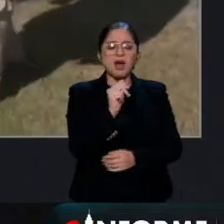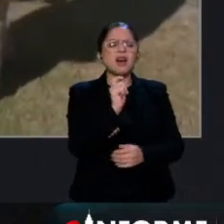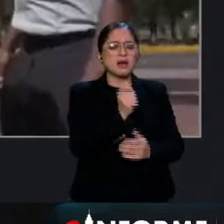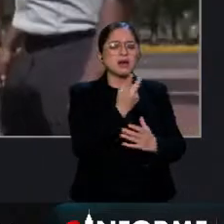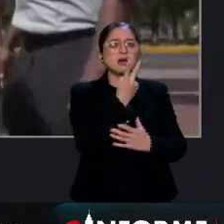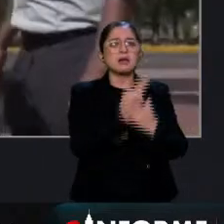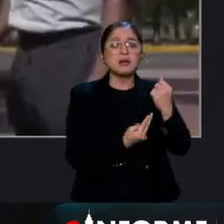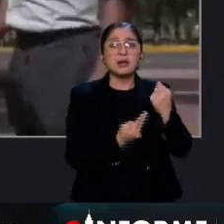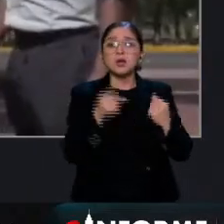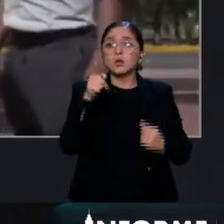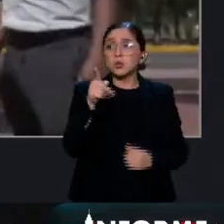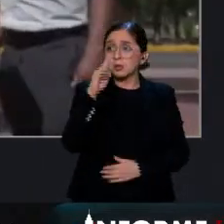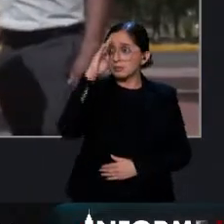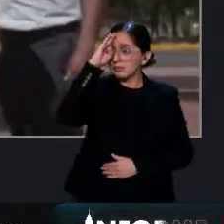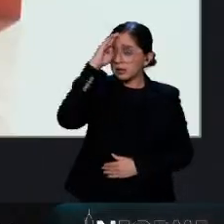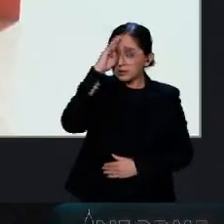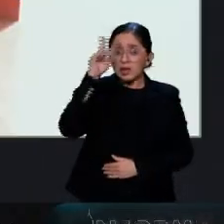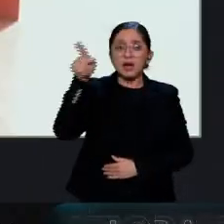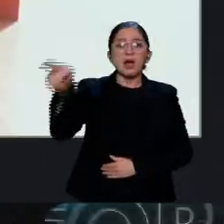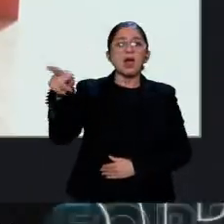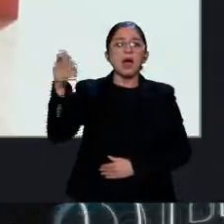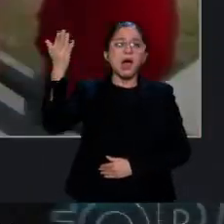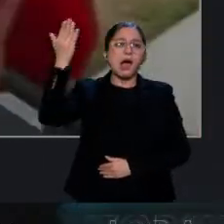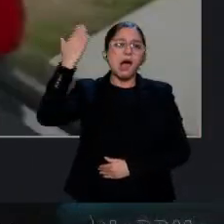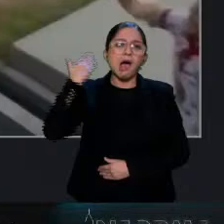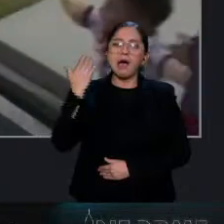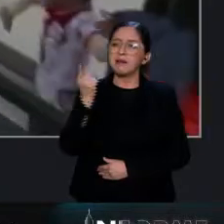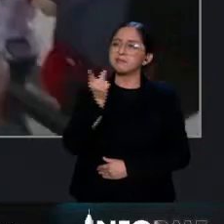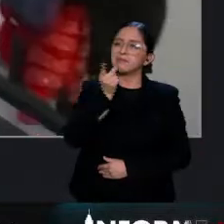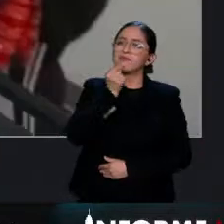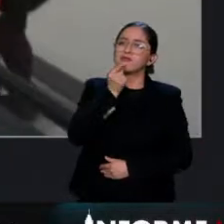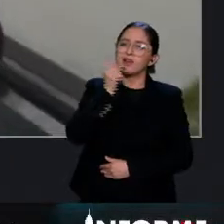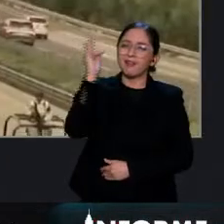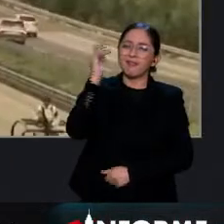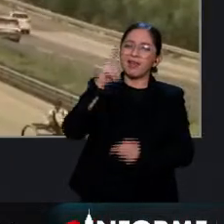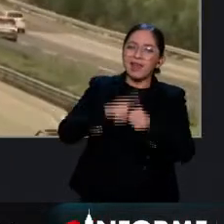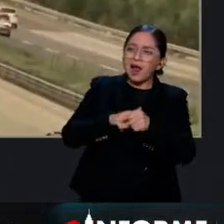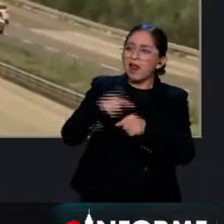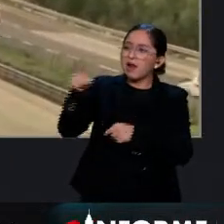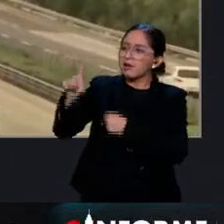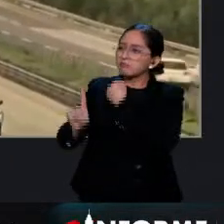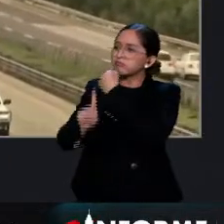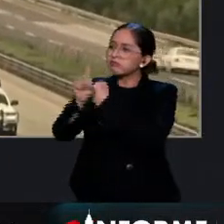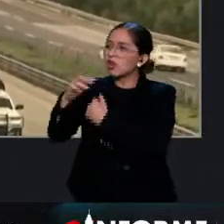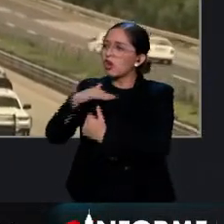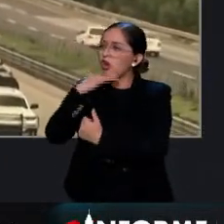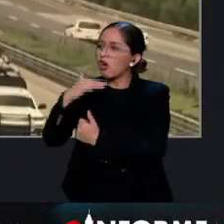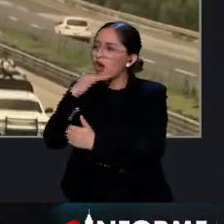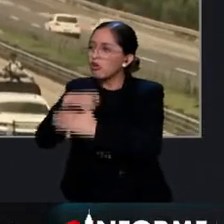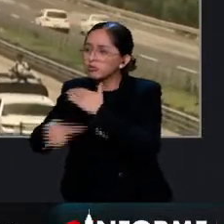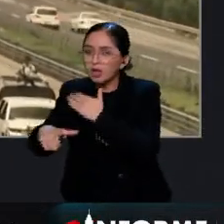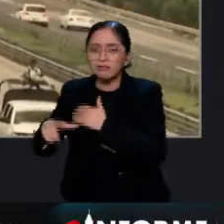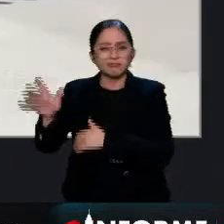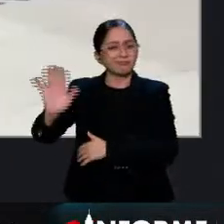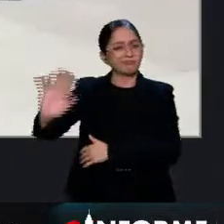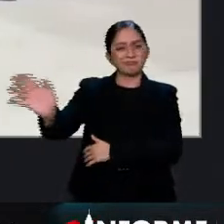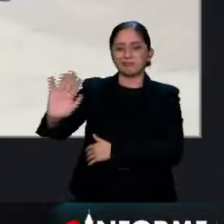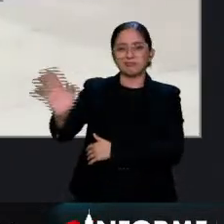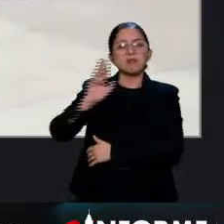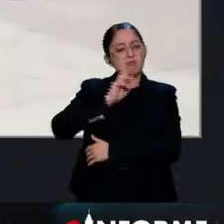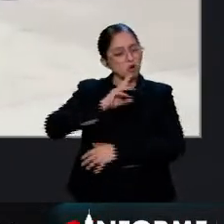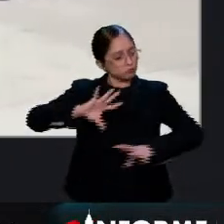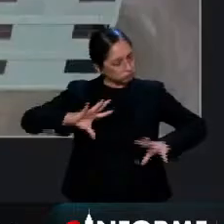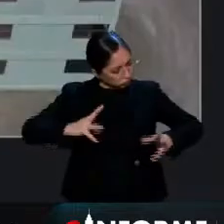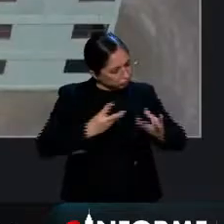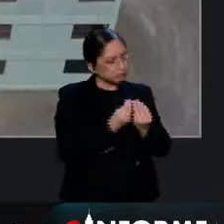esta corporación no se eche a perder, tal y como ocurrió con la desaparecida Policía Federal. Si bien el presidente indicó que se espera que su iniciativa de